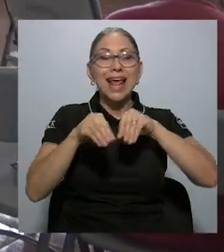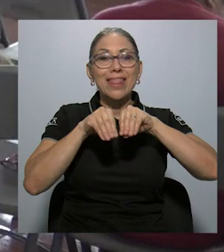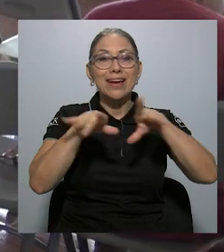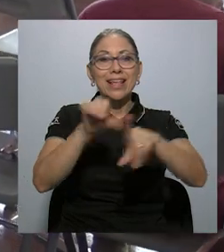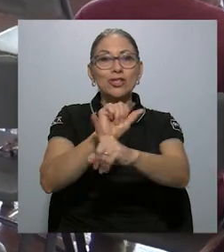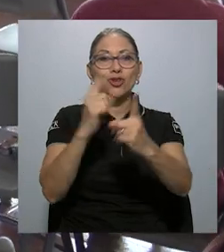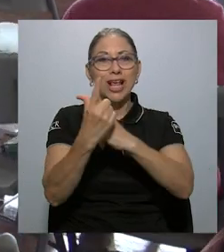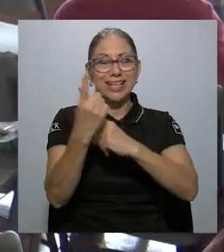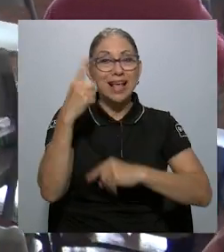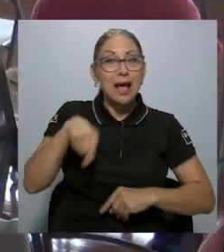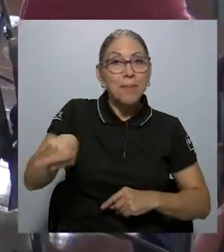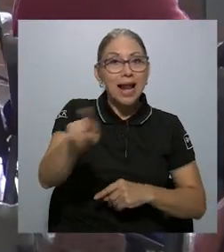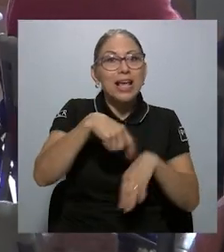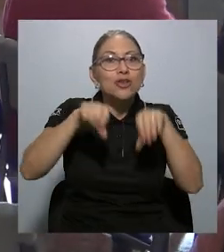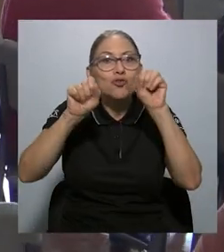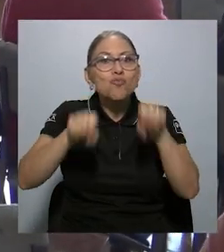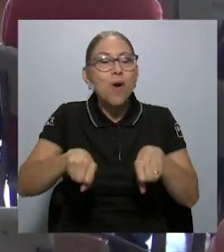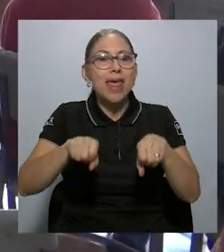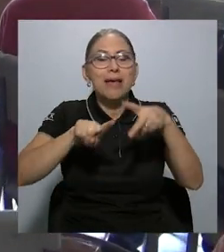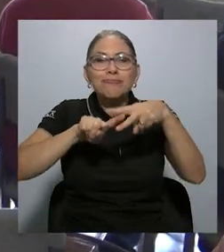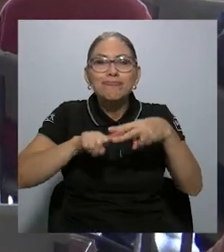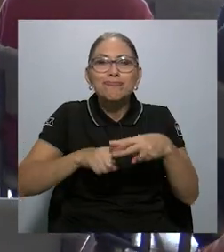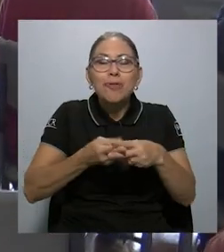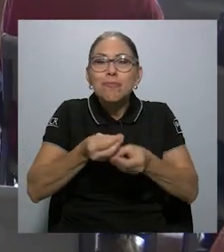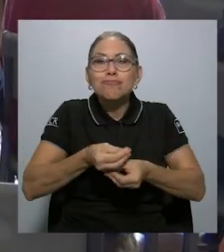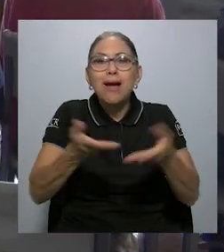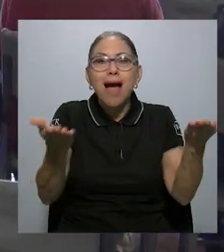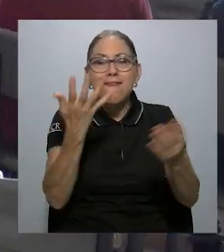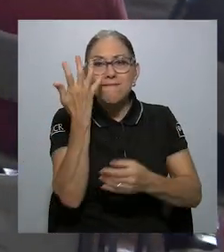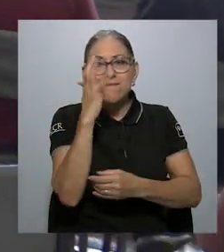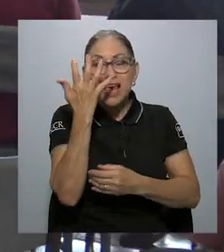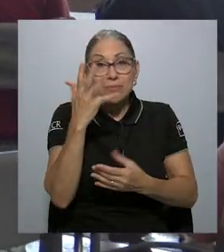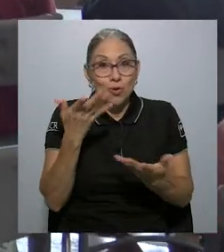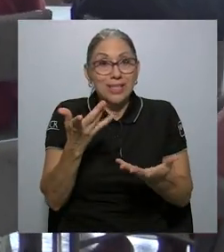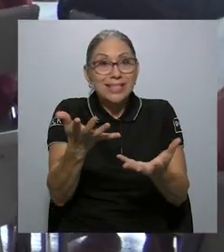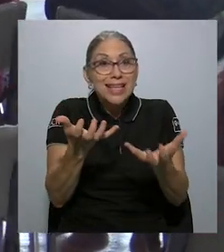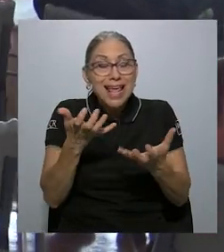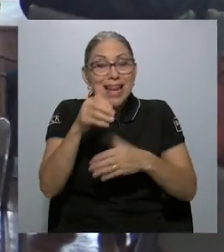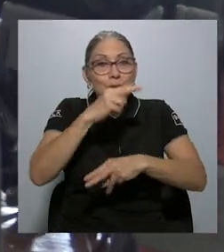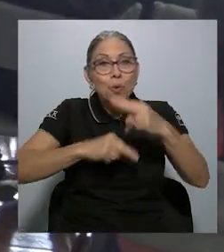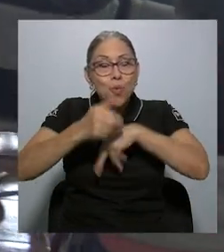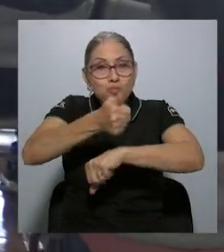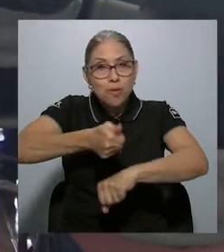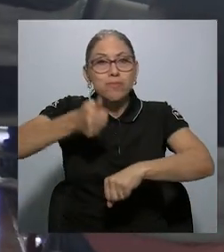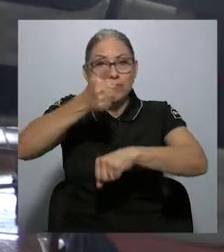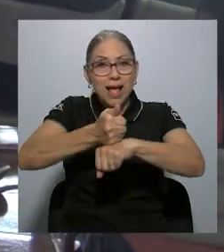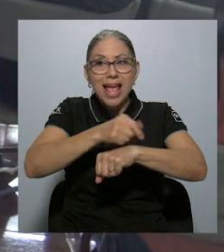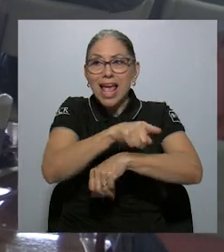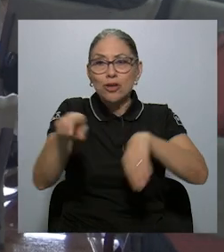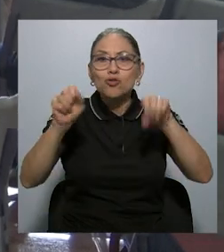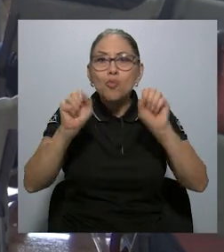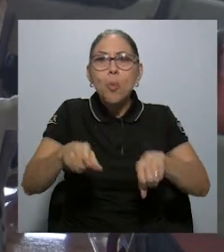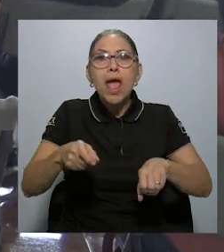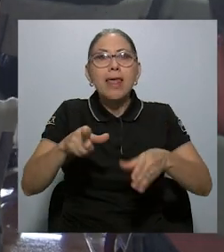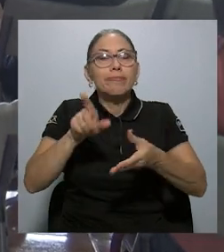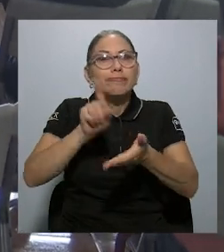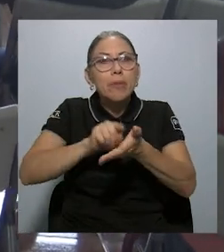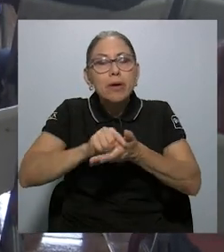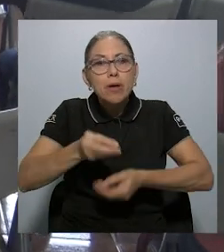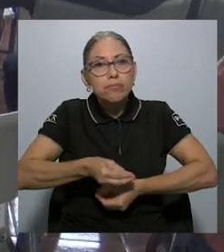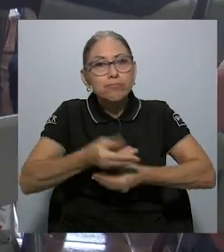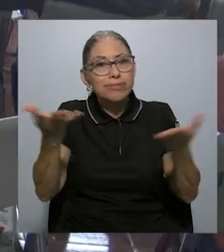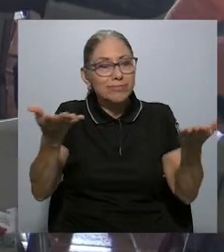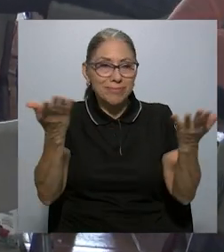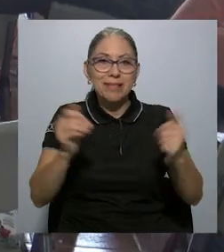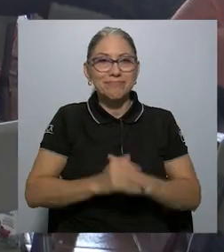taller de redes sociales, como para que ellos pudieran abrir su Facebook, que si querían hacer un emprendimiento, ellos pudieran ver cómo se